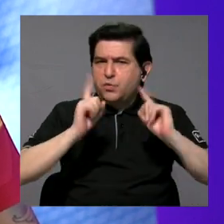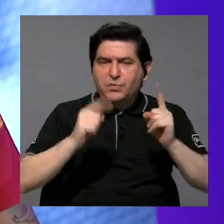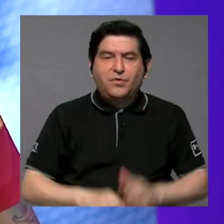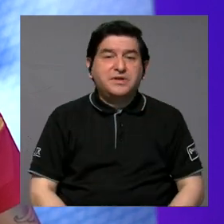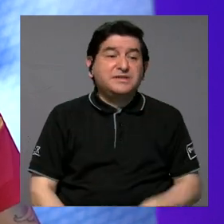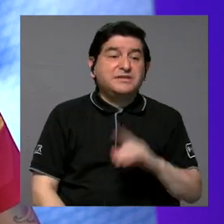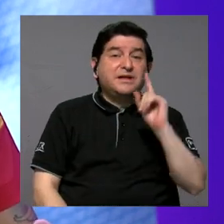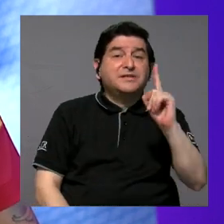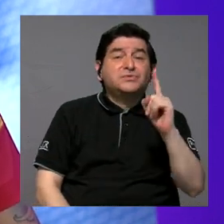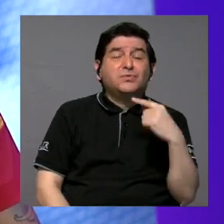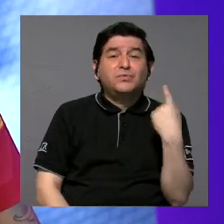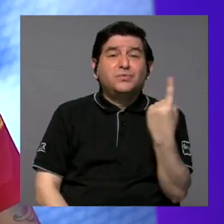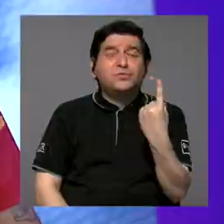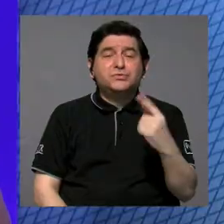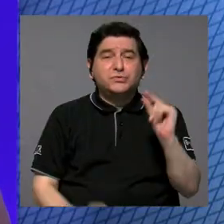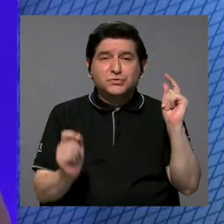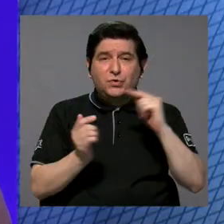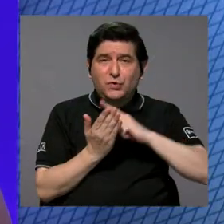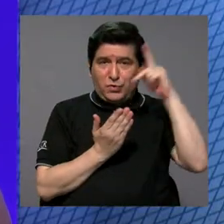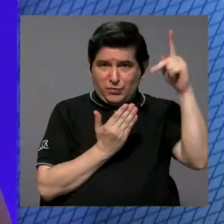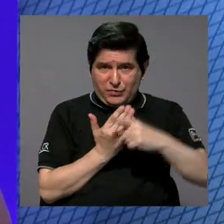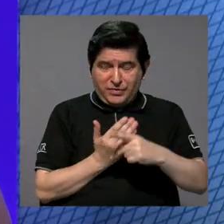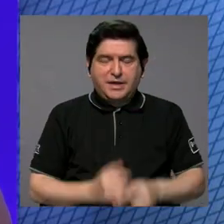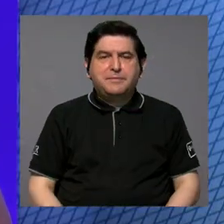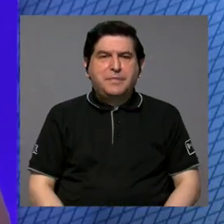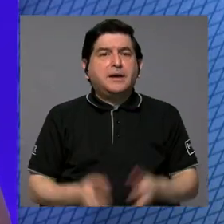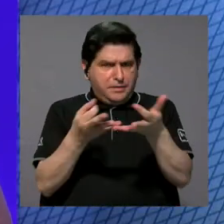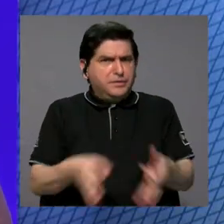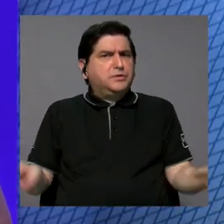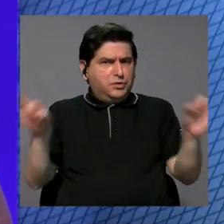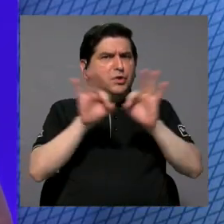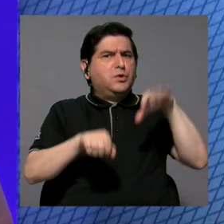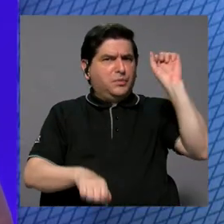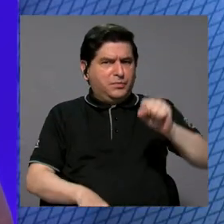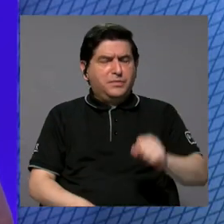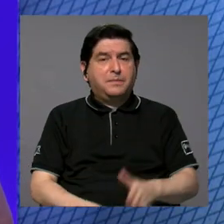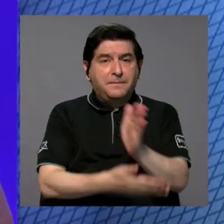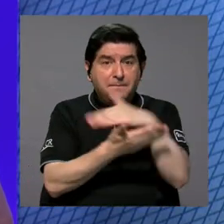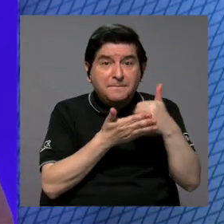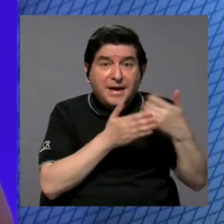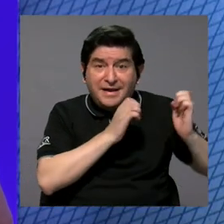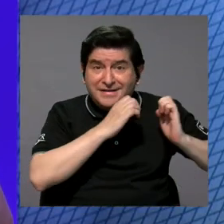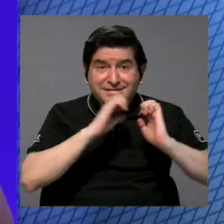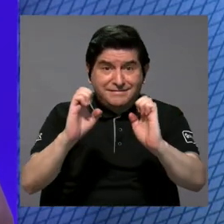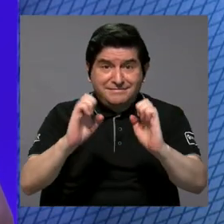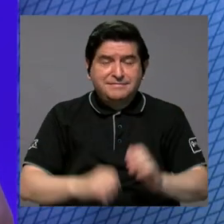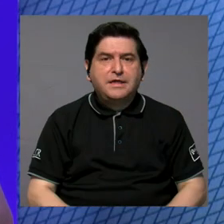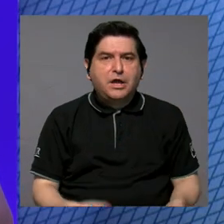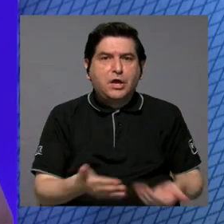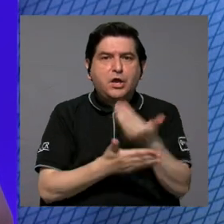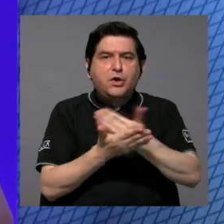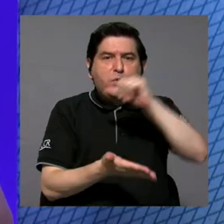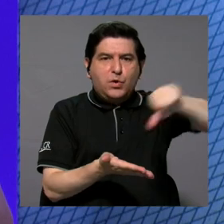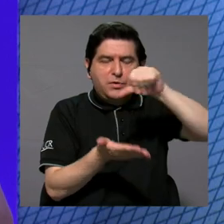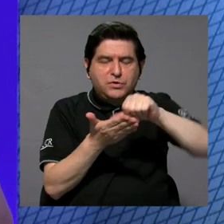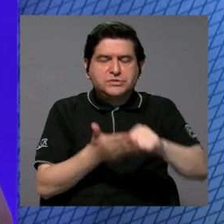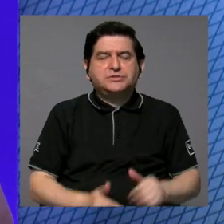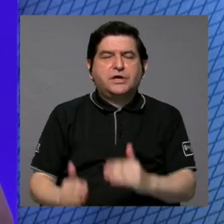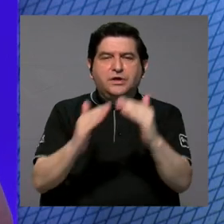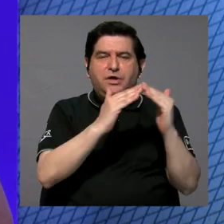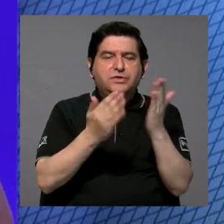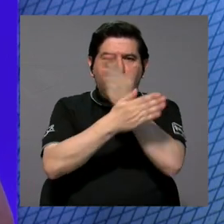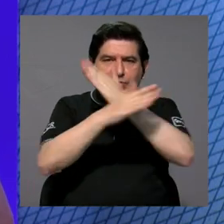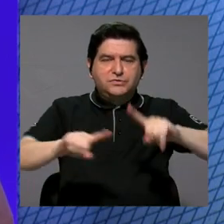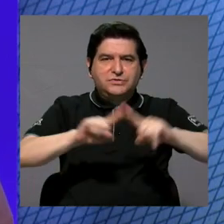como un granito de arena y un gran grano de arena, porque como parte de las estrategias vienen nuevos Centros Cívicos por la Paz